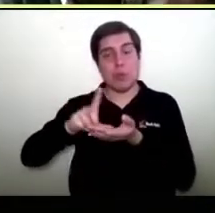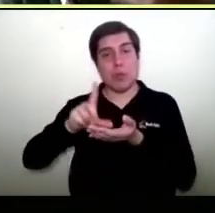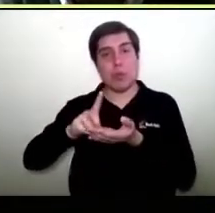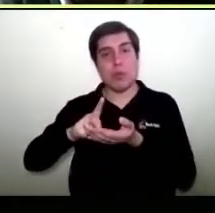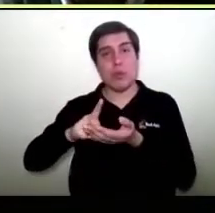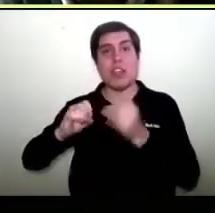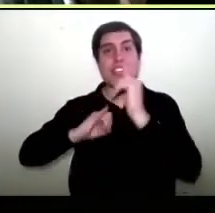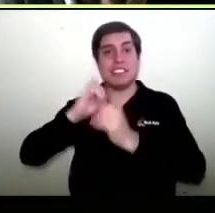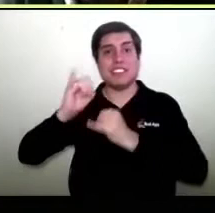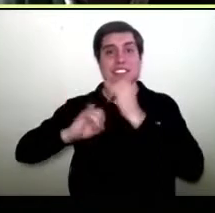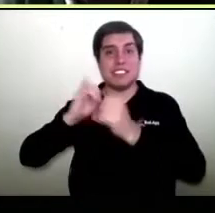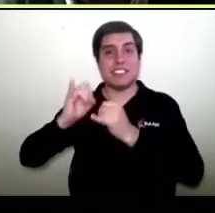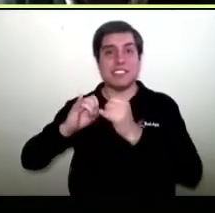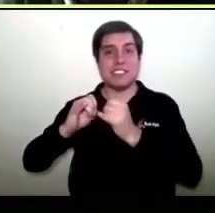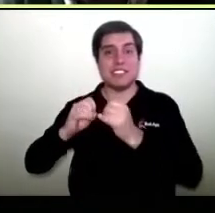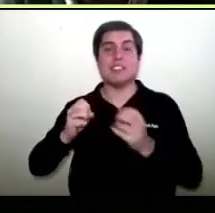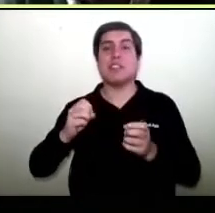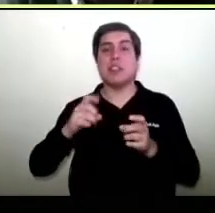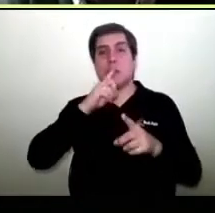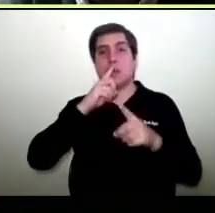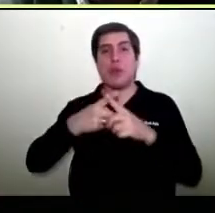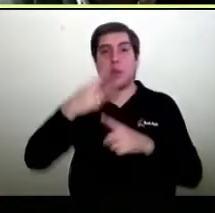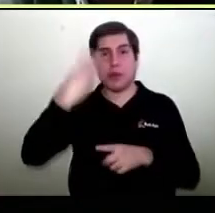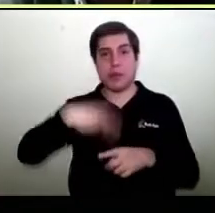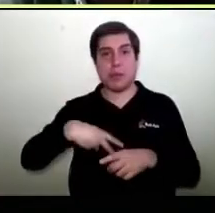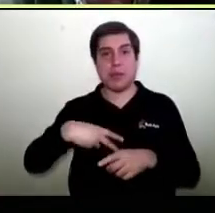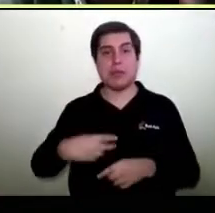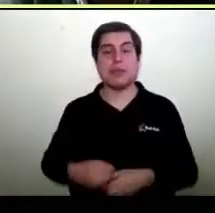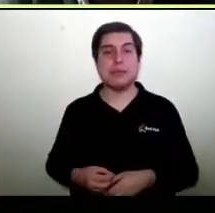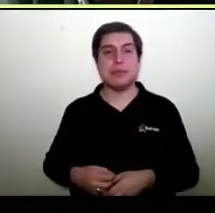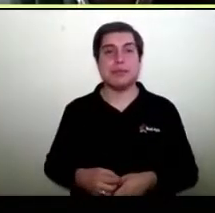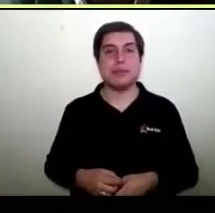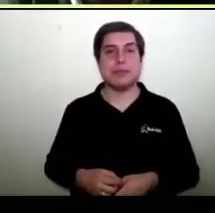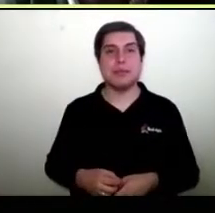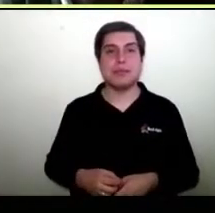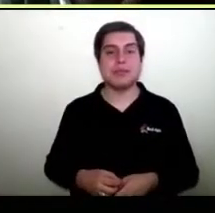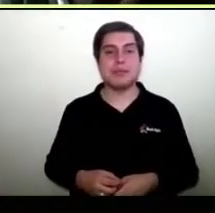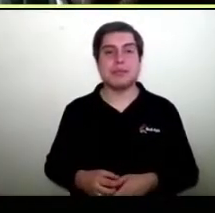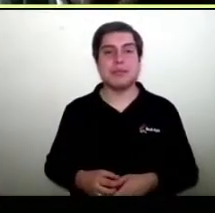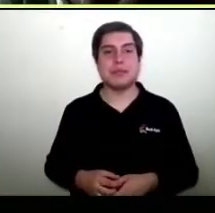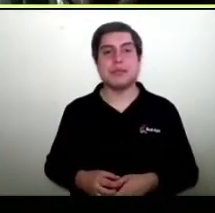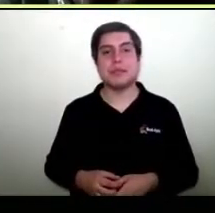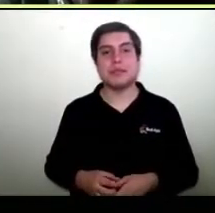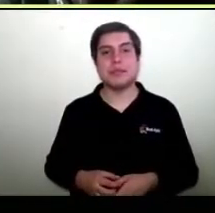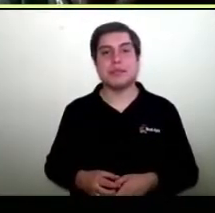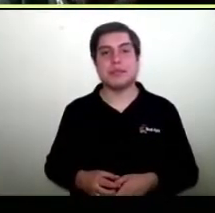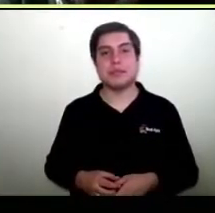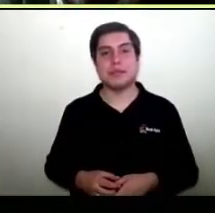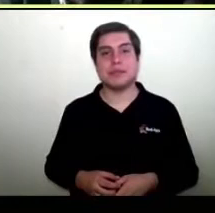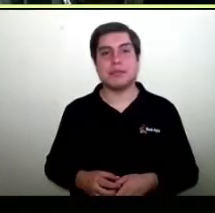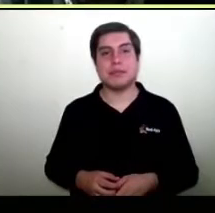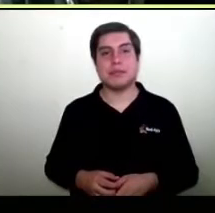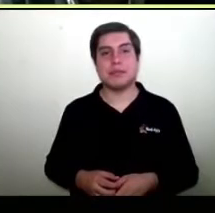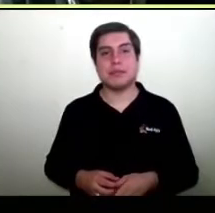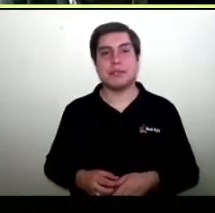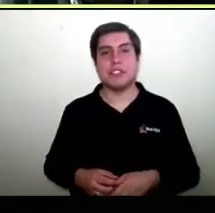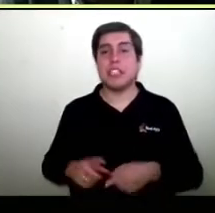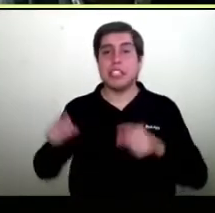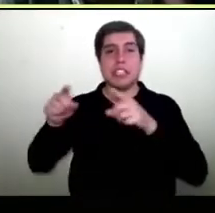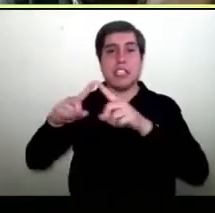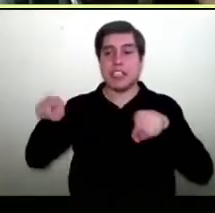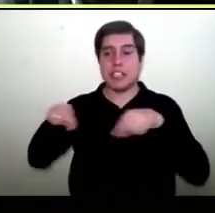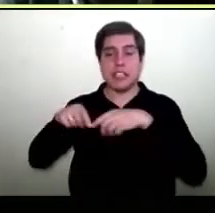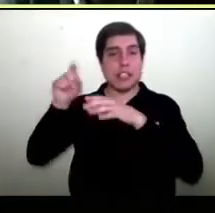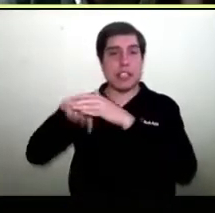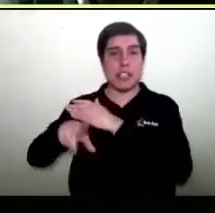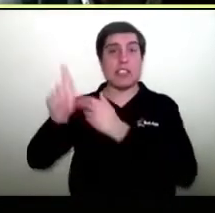presente en internet con un dominio propio. Estábamos ahí, si no me equivoco, así que de ahí seguimos hacia adelante. En su interior hay muchas empresas